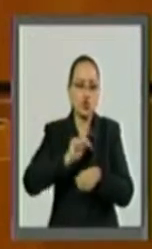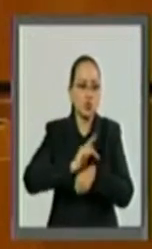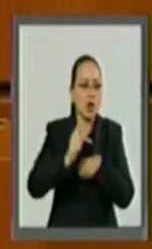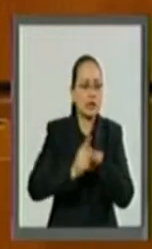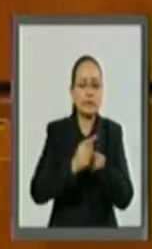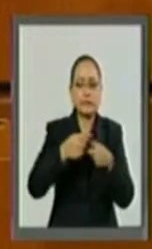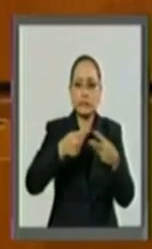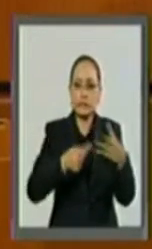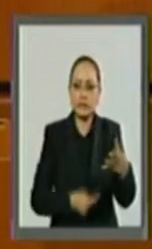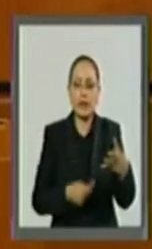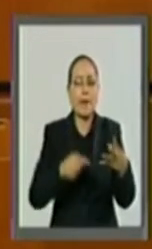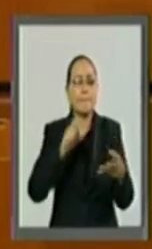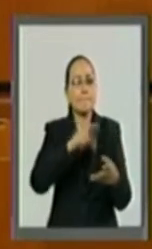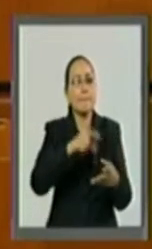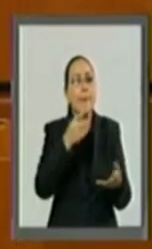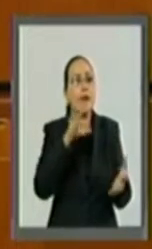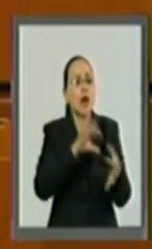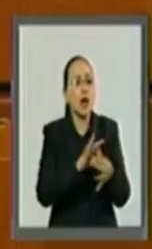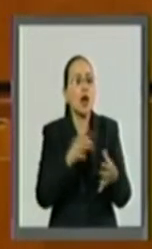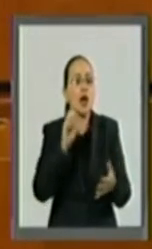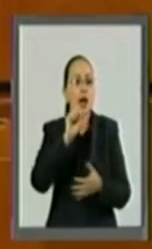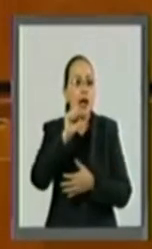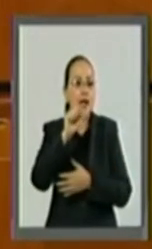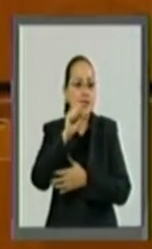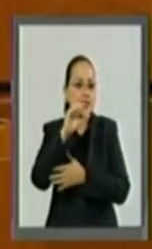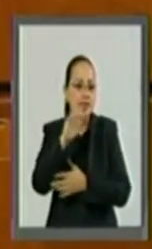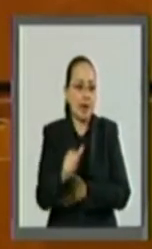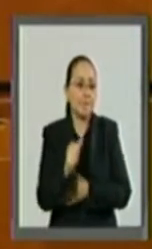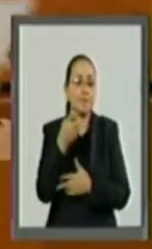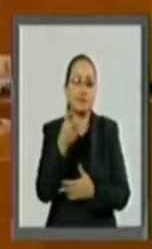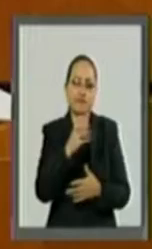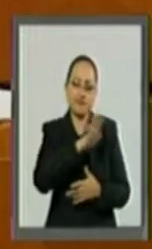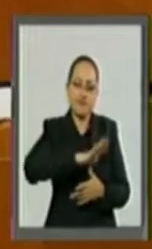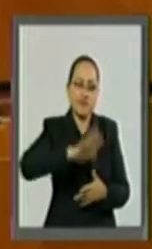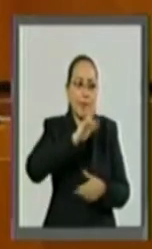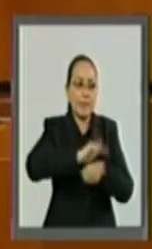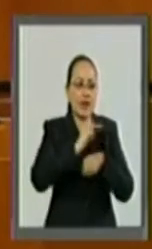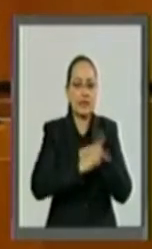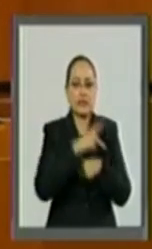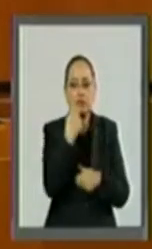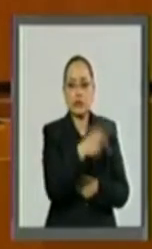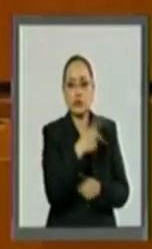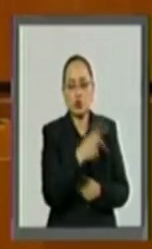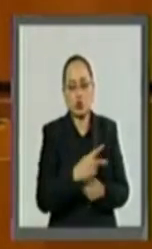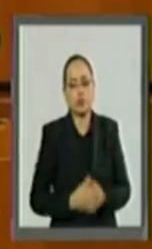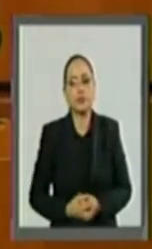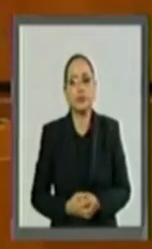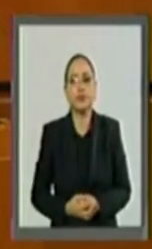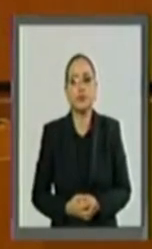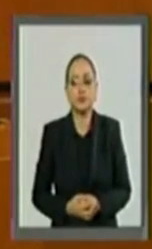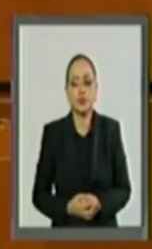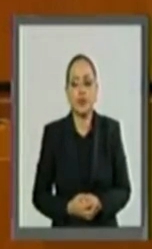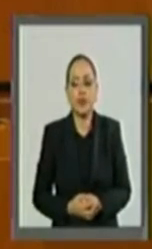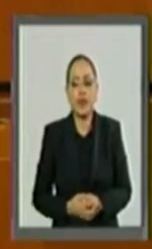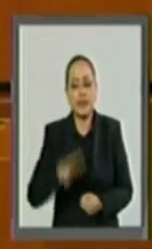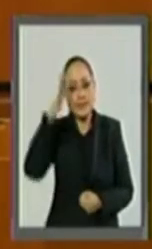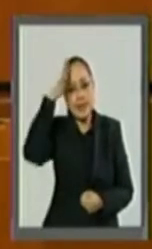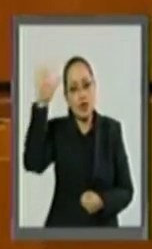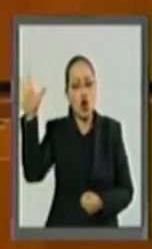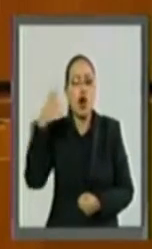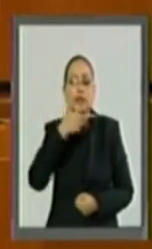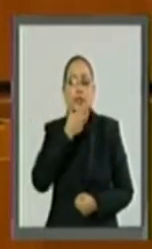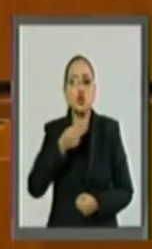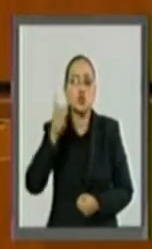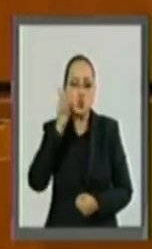las economías asiáticas involucradas en este tratado. Señoras y señores senadores,